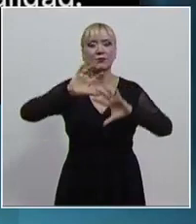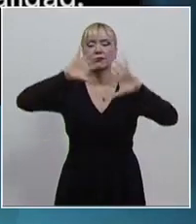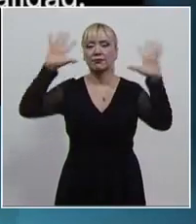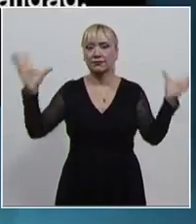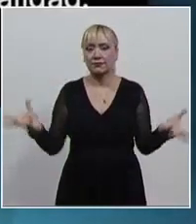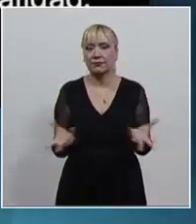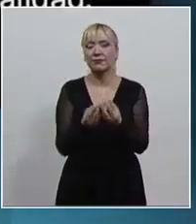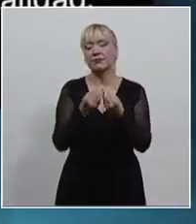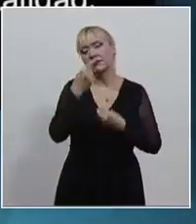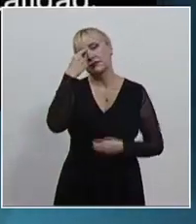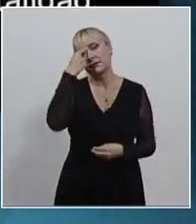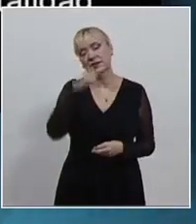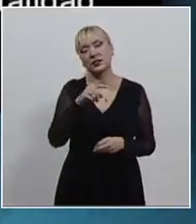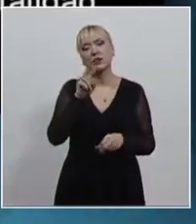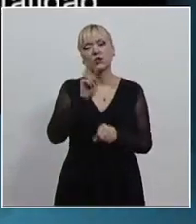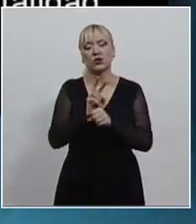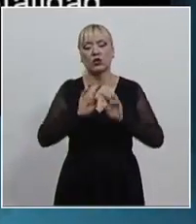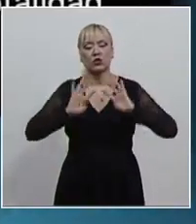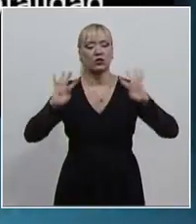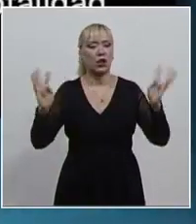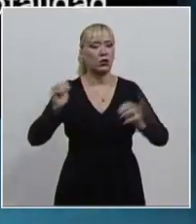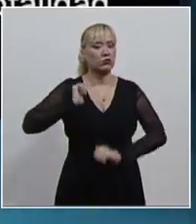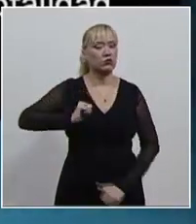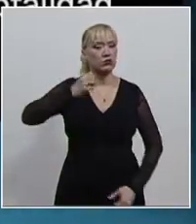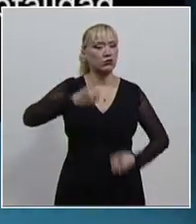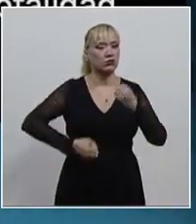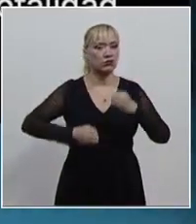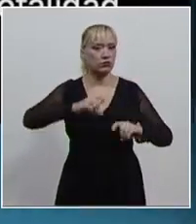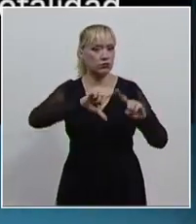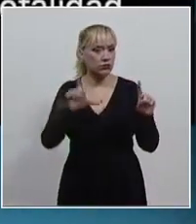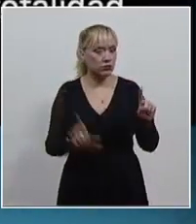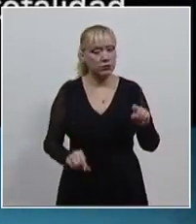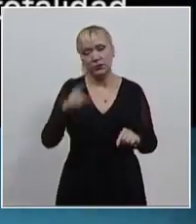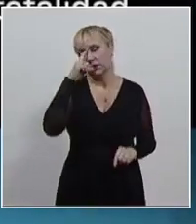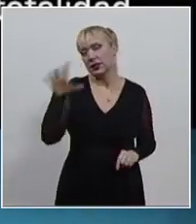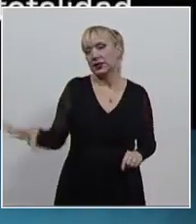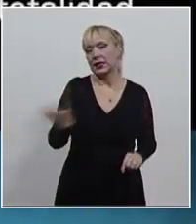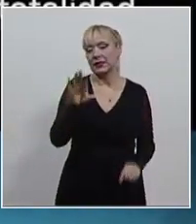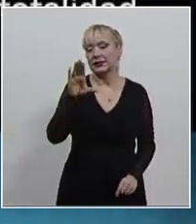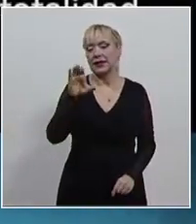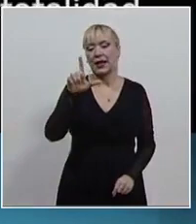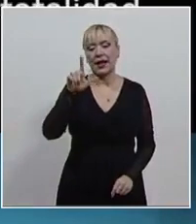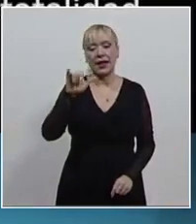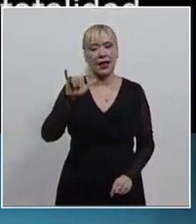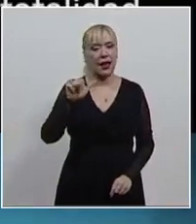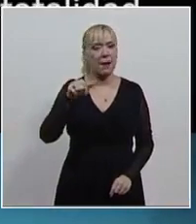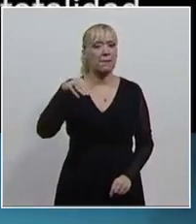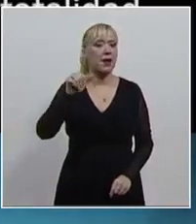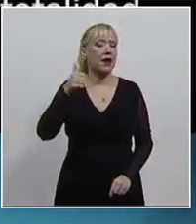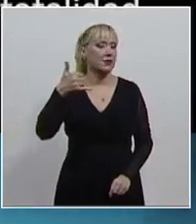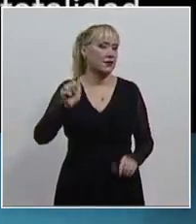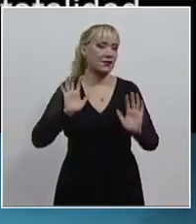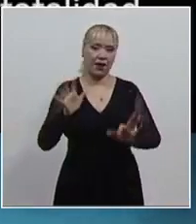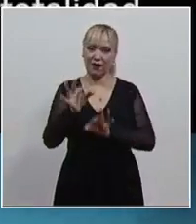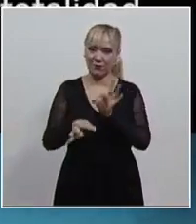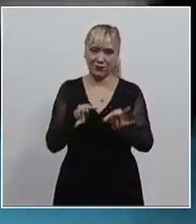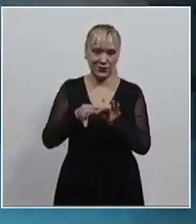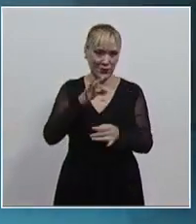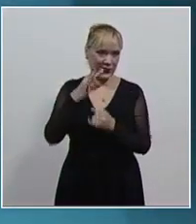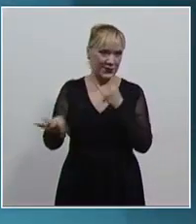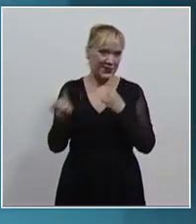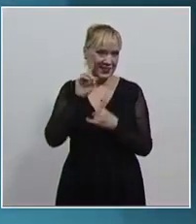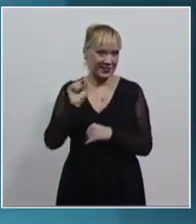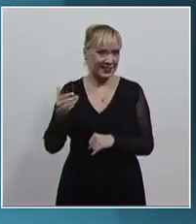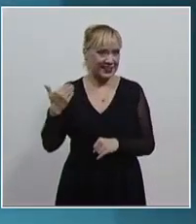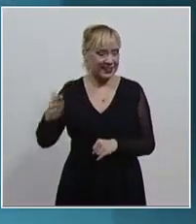totalidad del Consejo de la Judicatura Federal con la designación de la consejera Celia Maya García. También encontrará una resolución de un